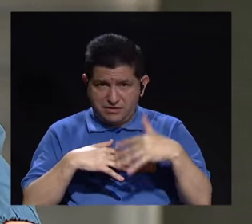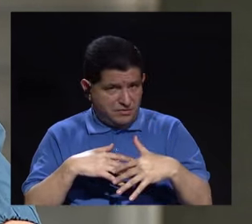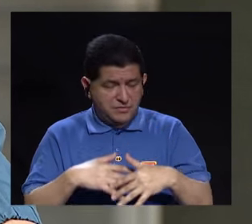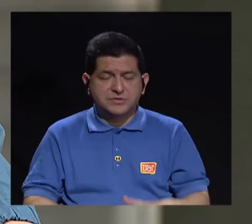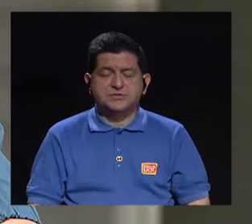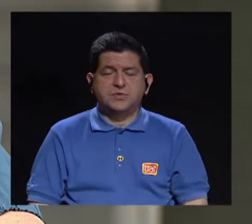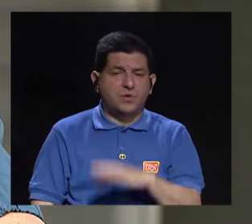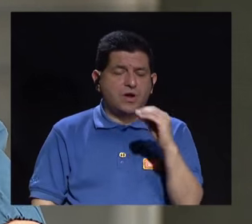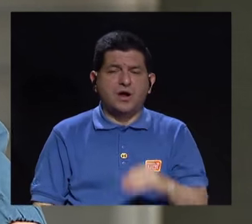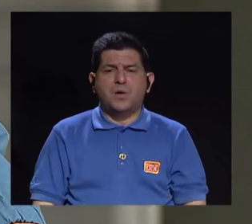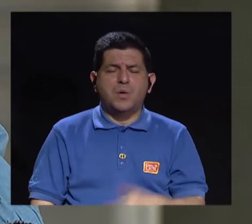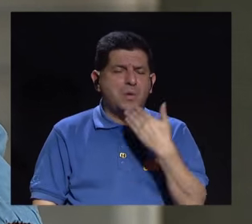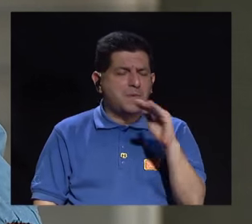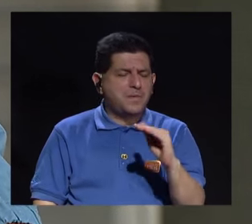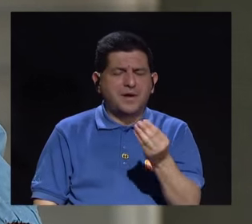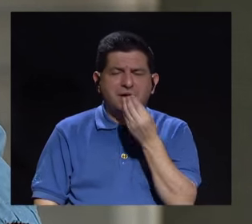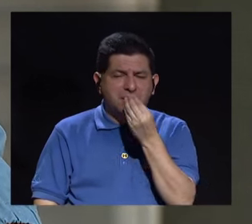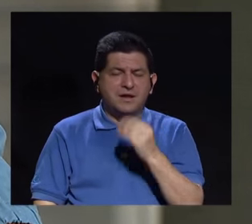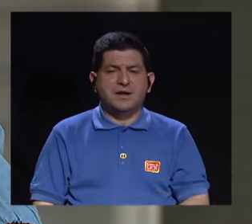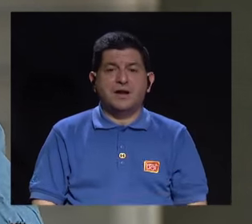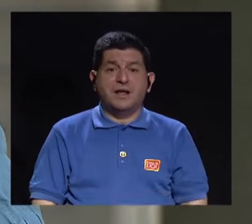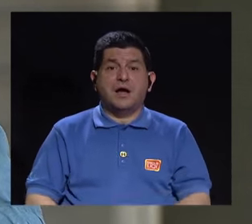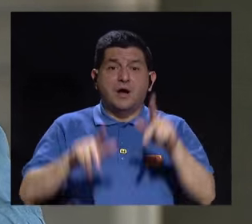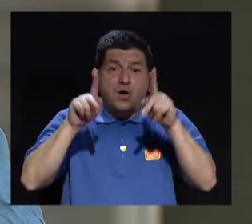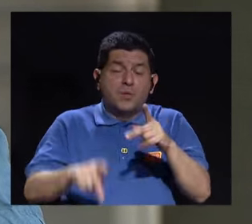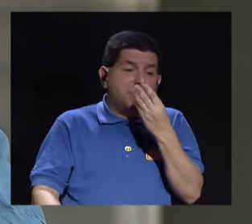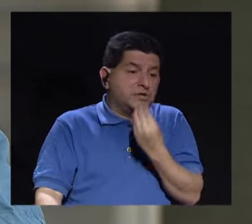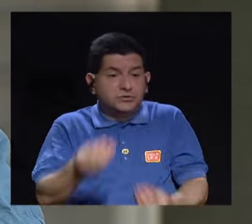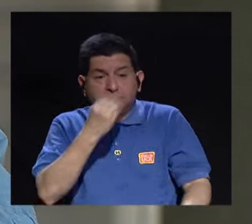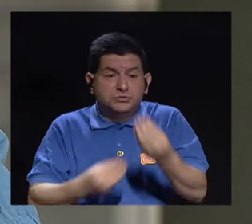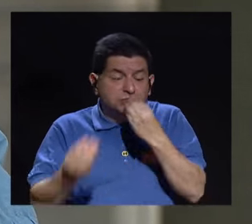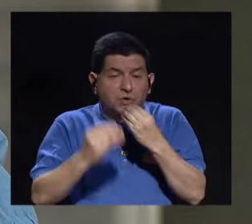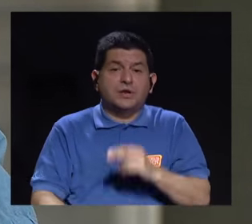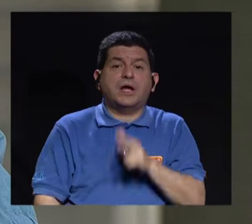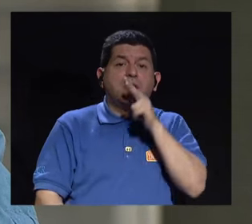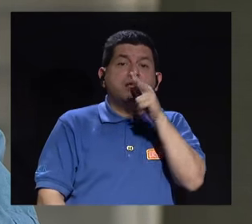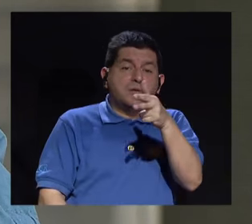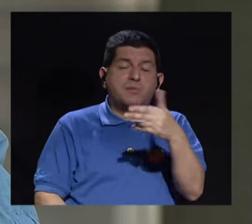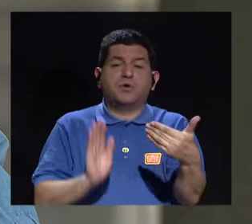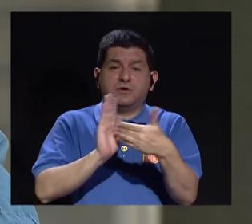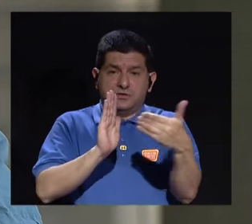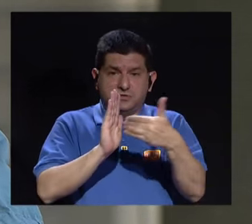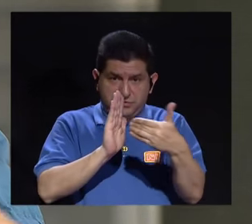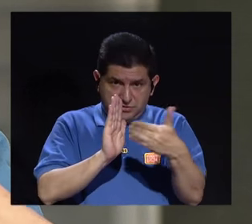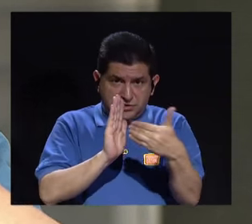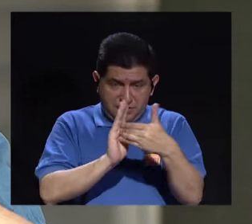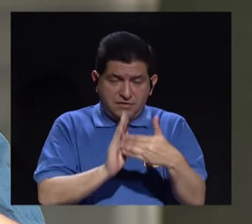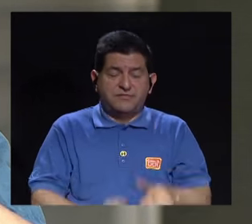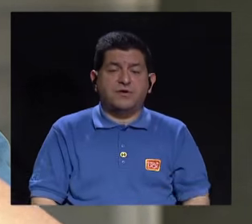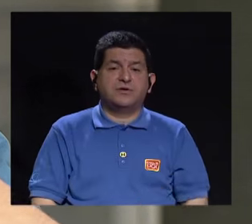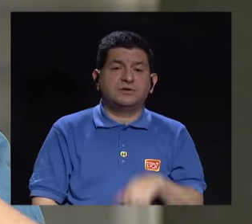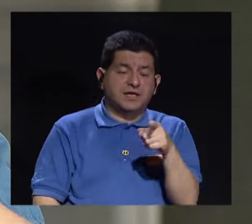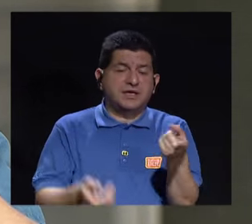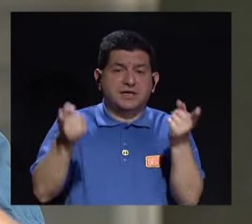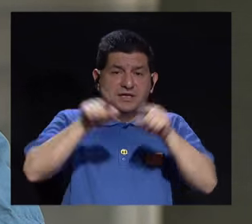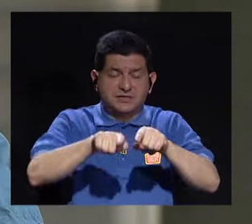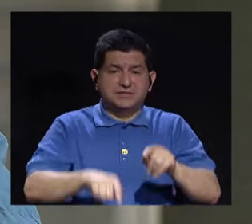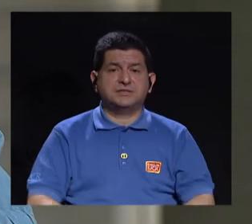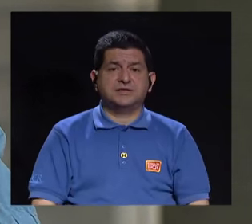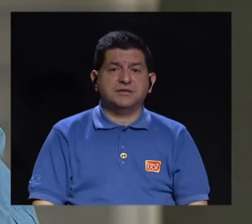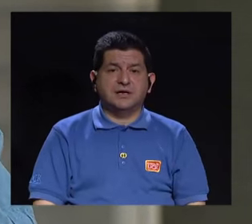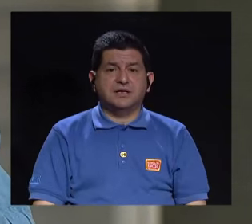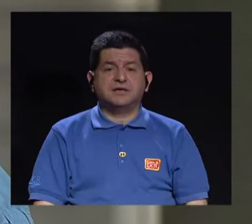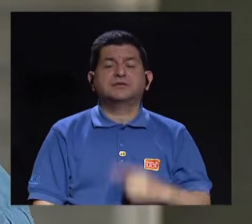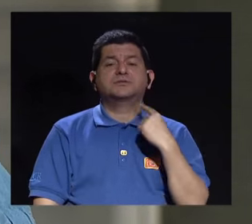desnutrición y en los casos de comedores compulsivos, cuando se producen vómitos, hay laceraciones a nivel de las glándulas,